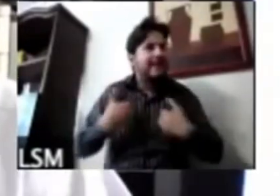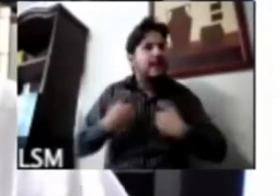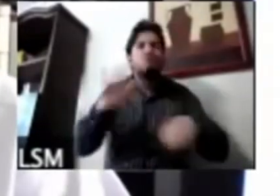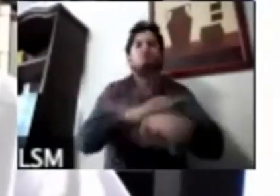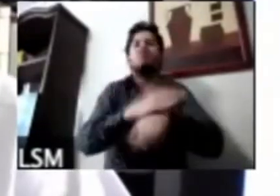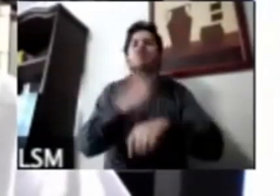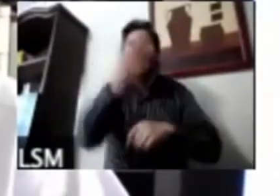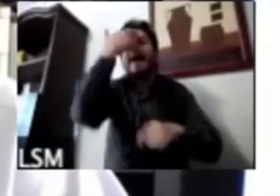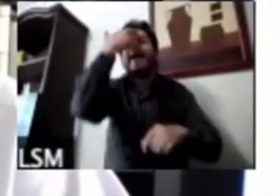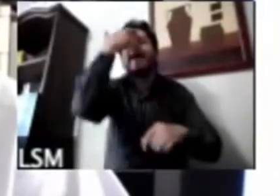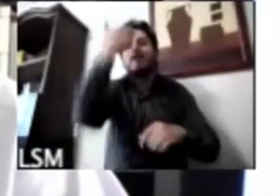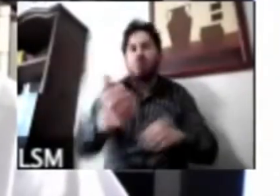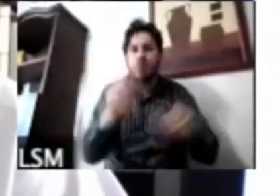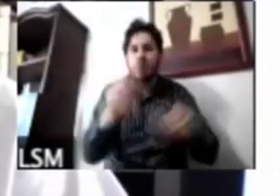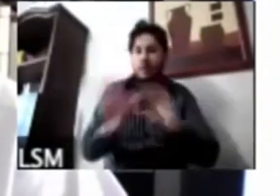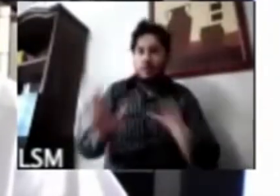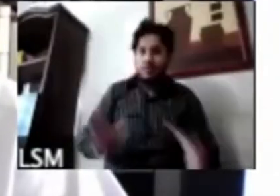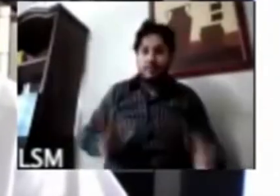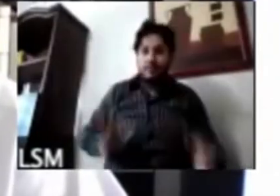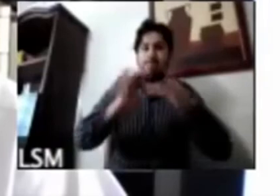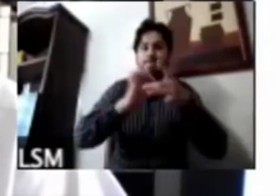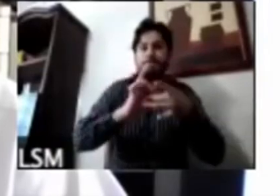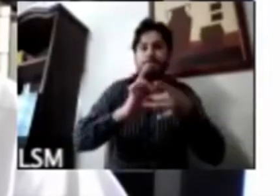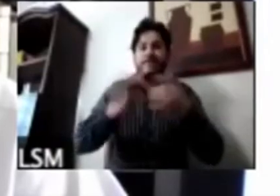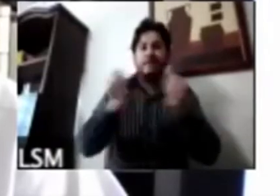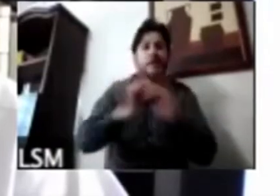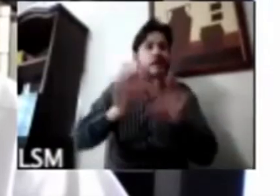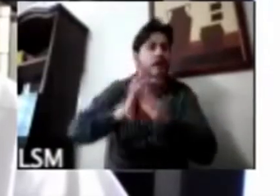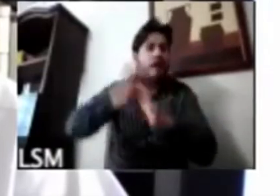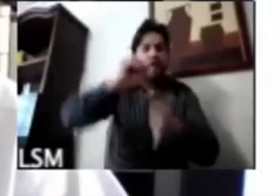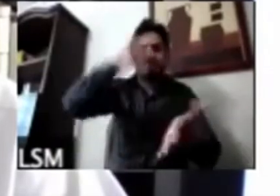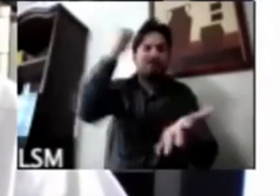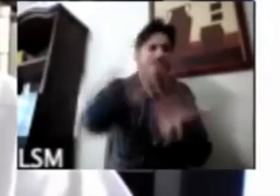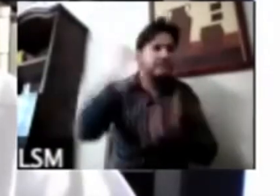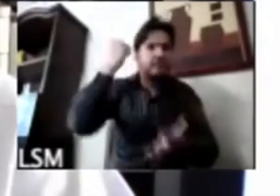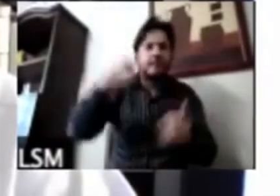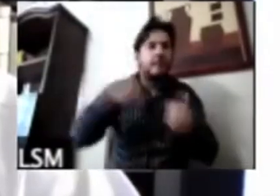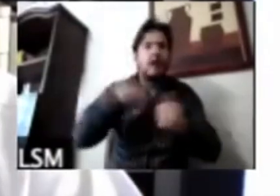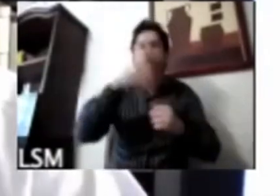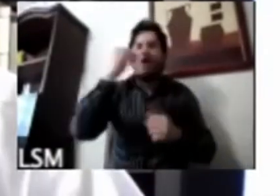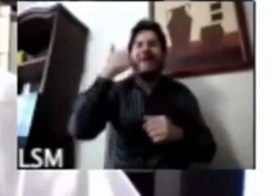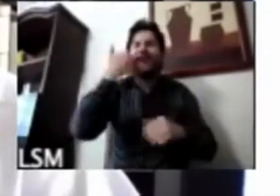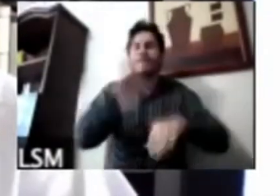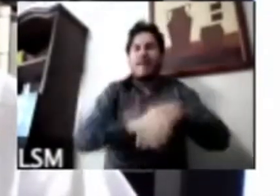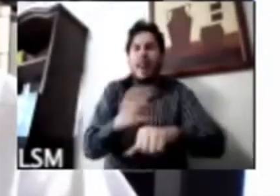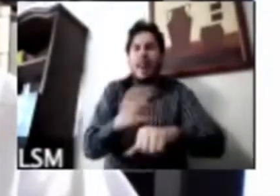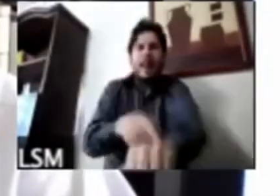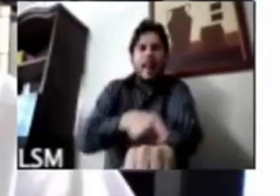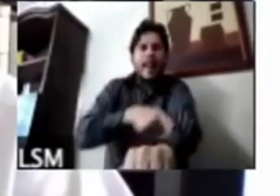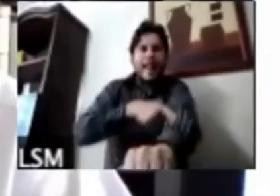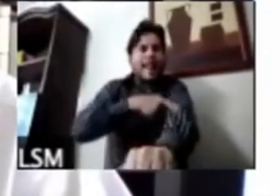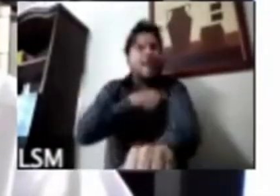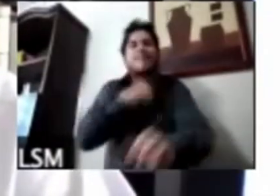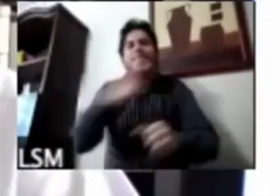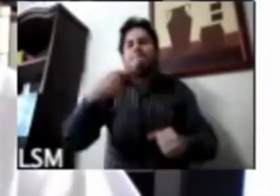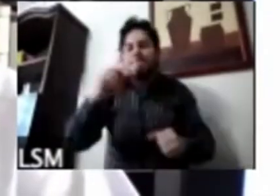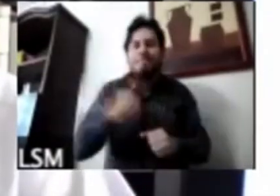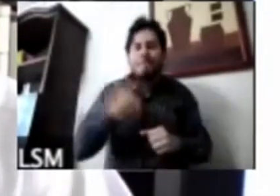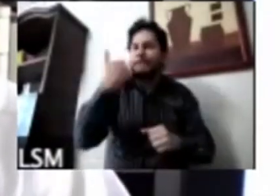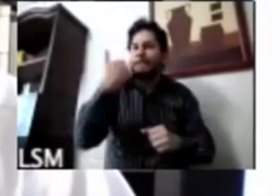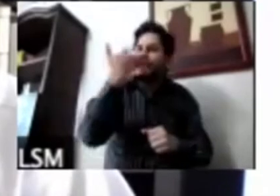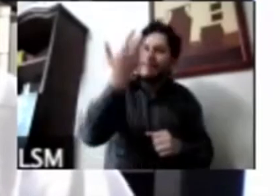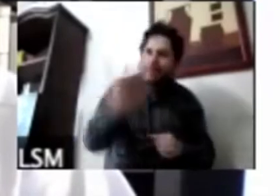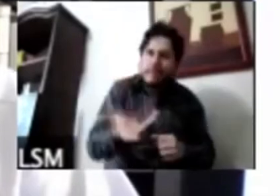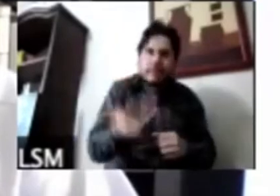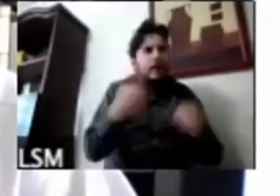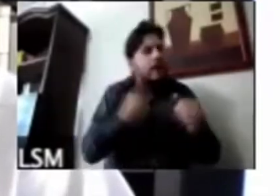ligándolo con la pregunta de aprobación Ricardo que no quiero abundar mucho en ello he escrito también al respecto pero hay que